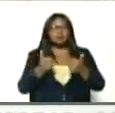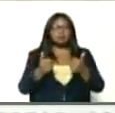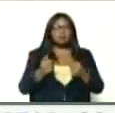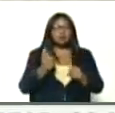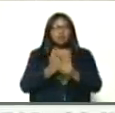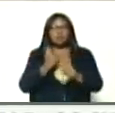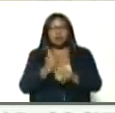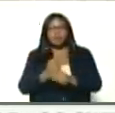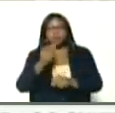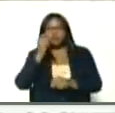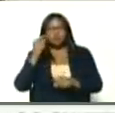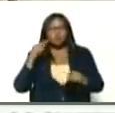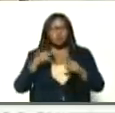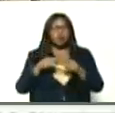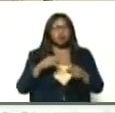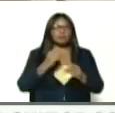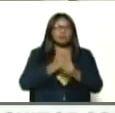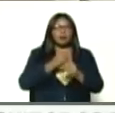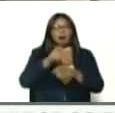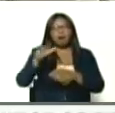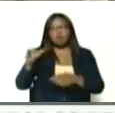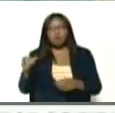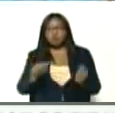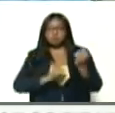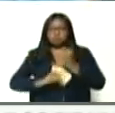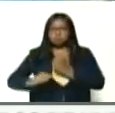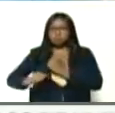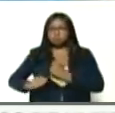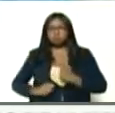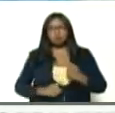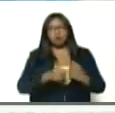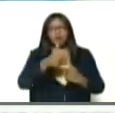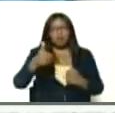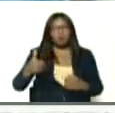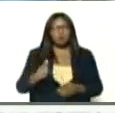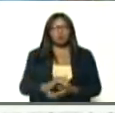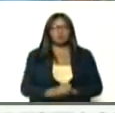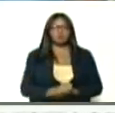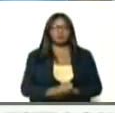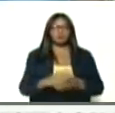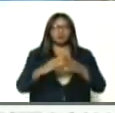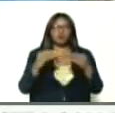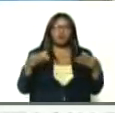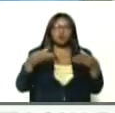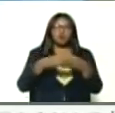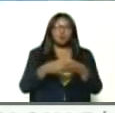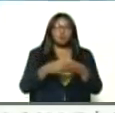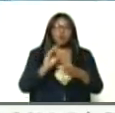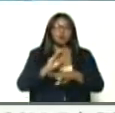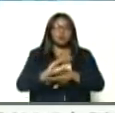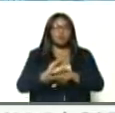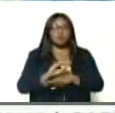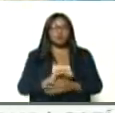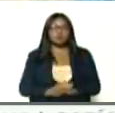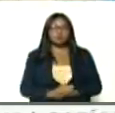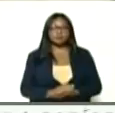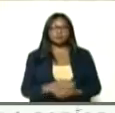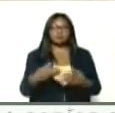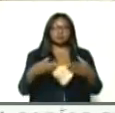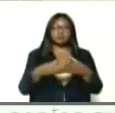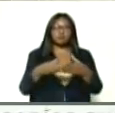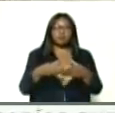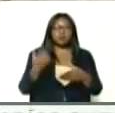trabajadores, trabajadoras, obreros, obreras, de todas las brigadas, de prevención, del Partido